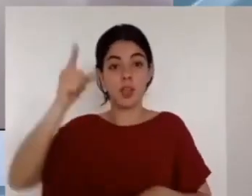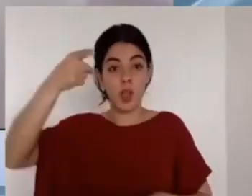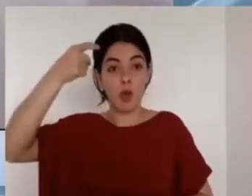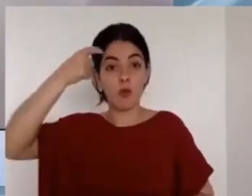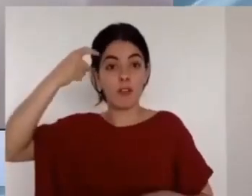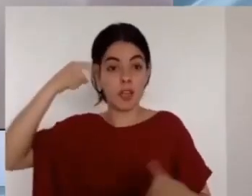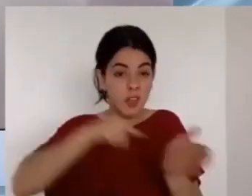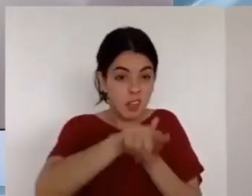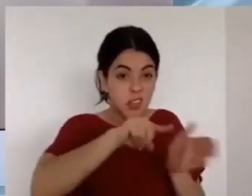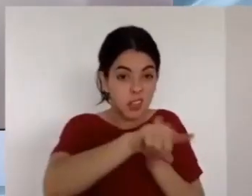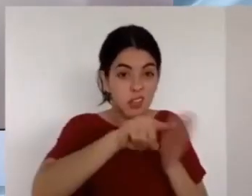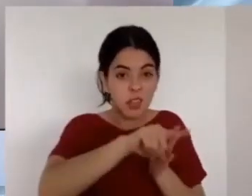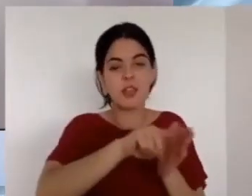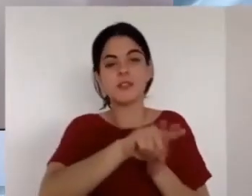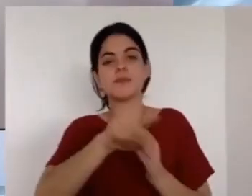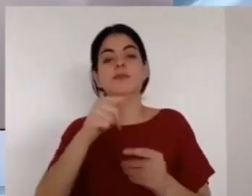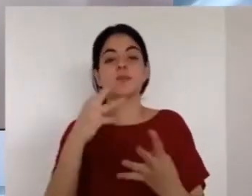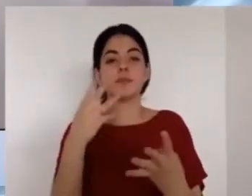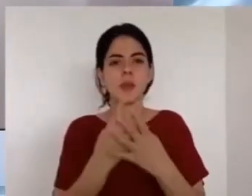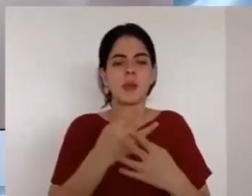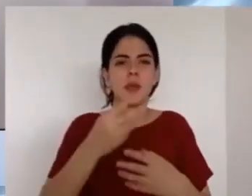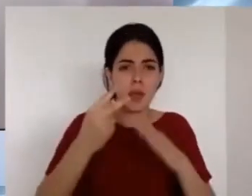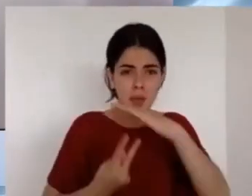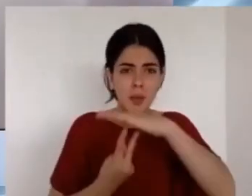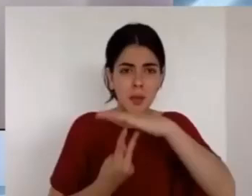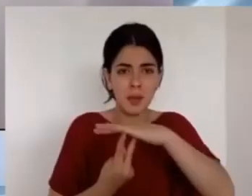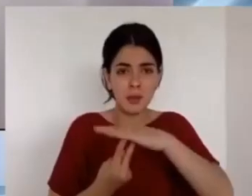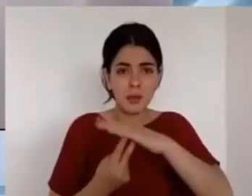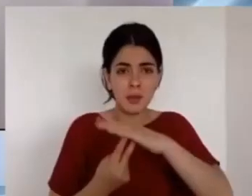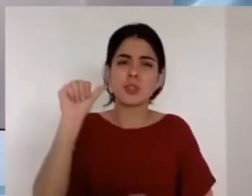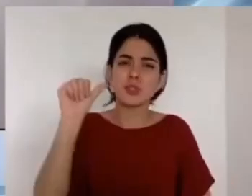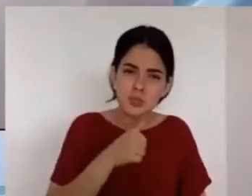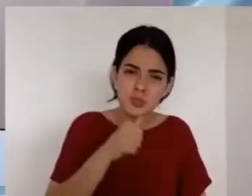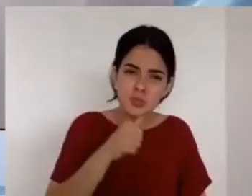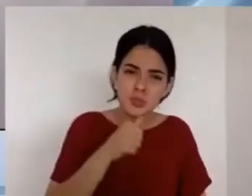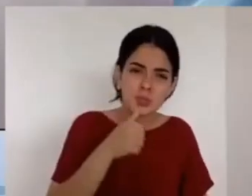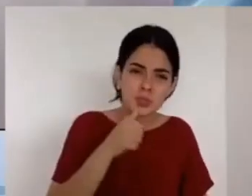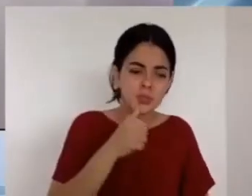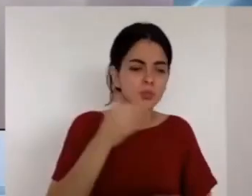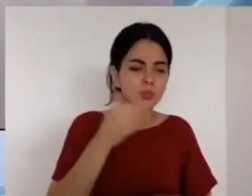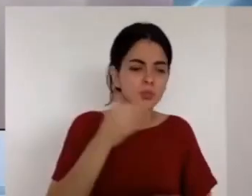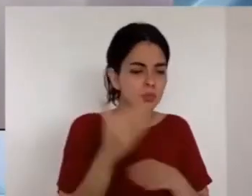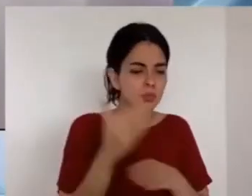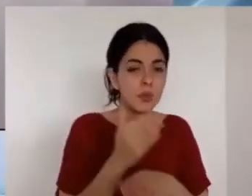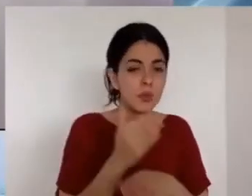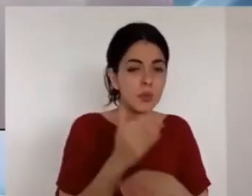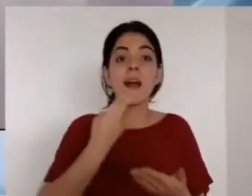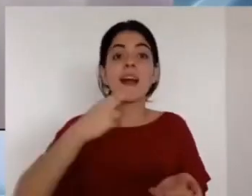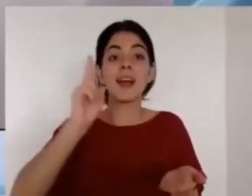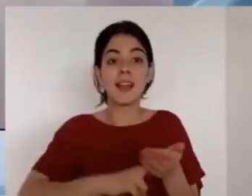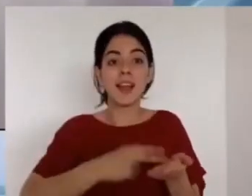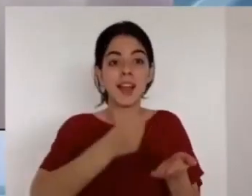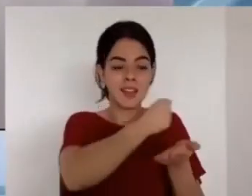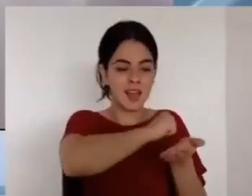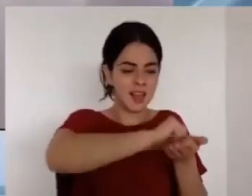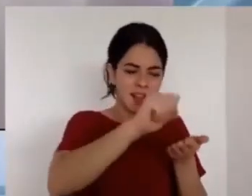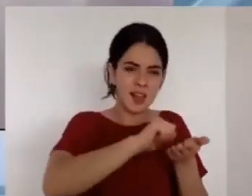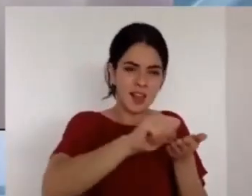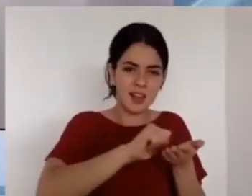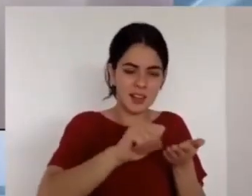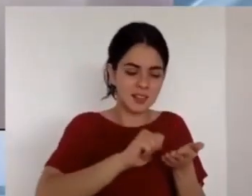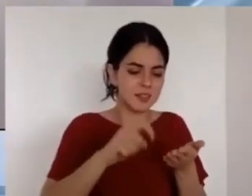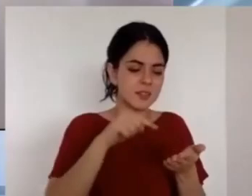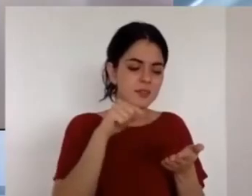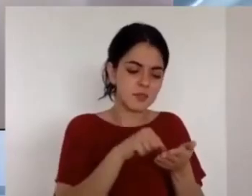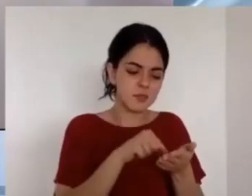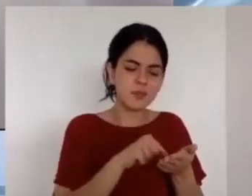cosas que que le pasaron a Pablo pero él dice y por mí con qué fin bueno que